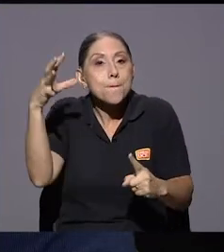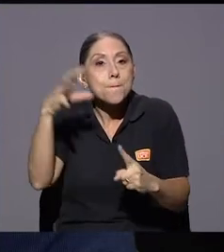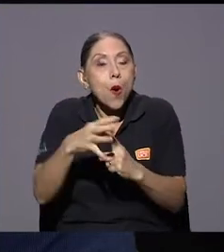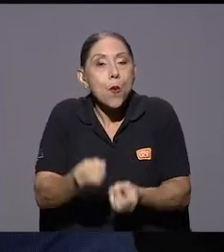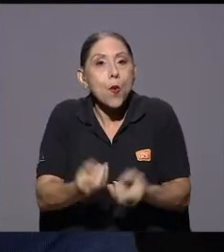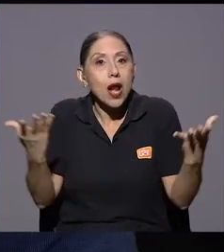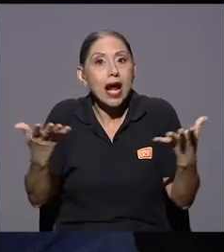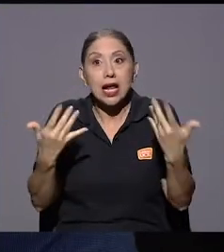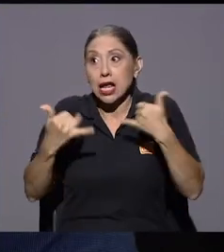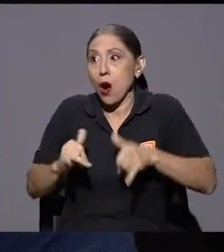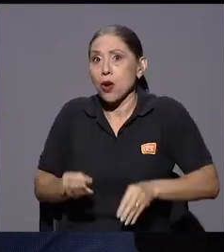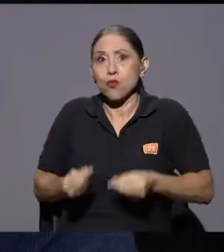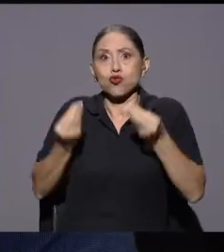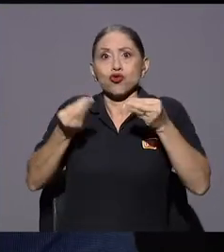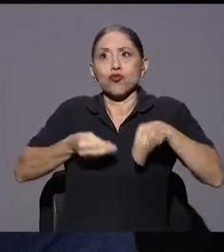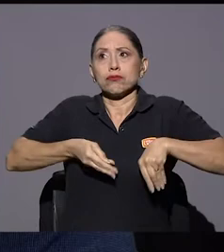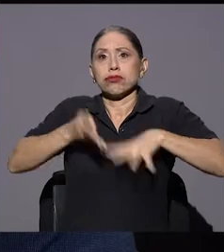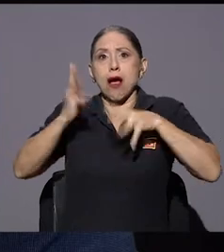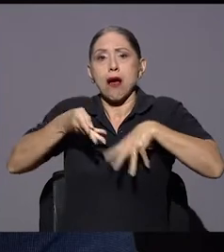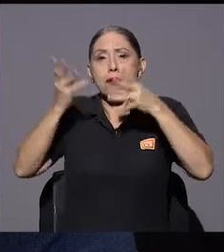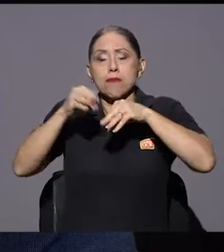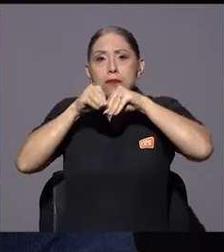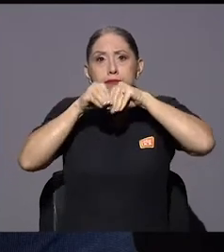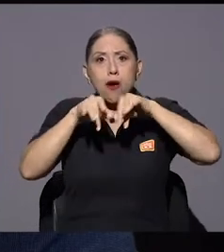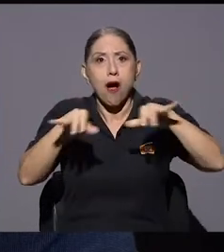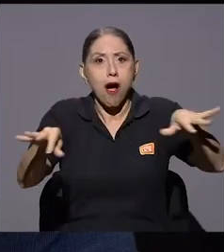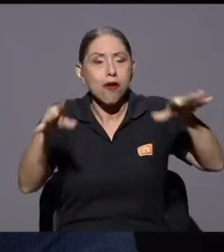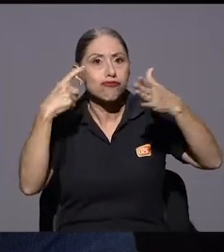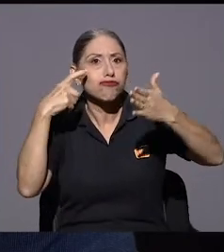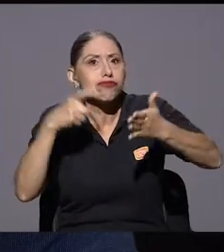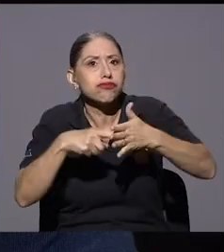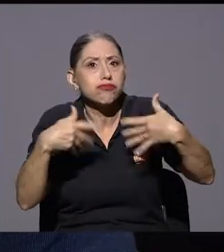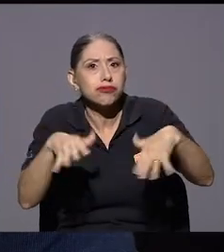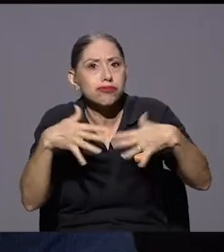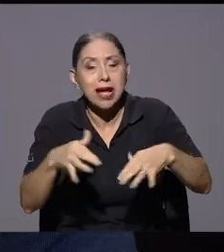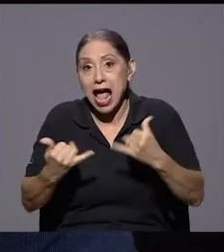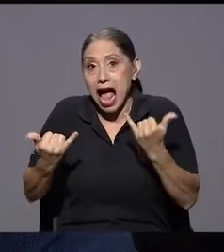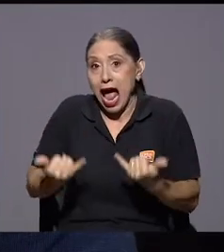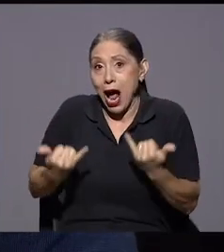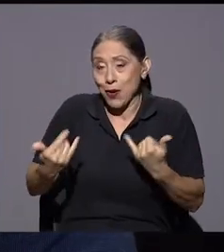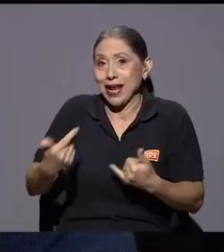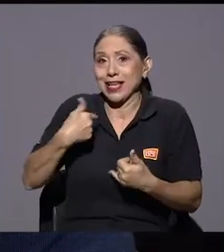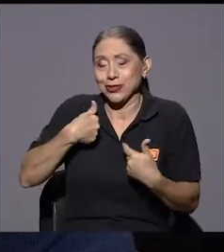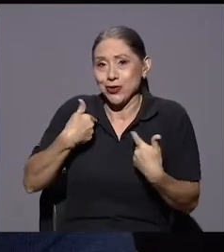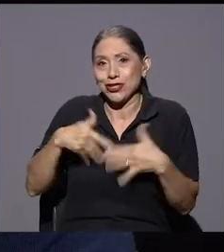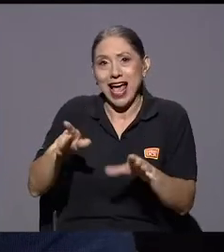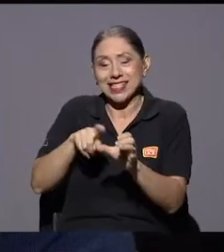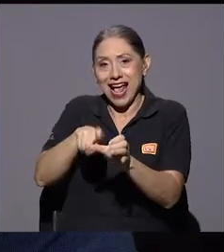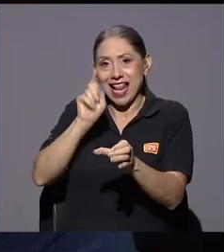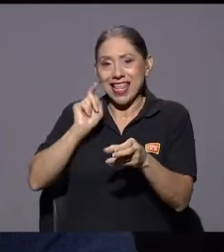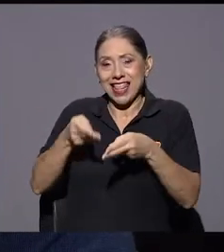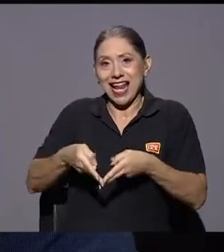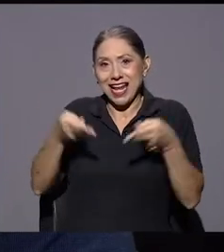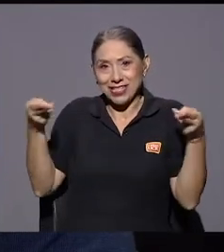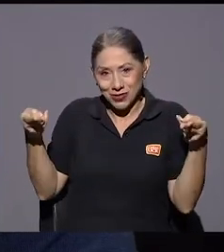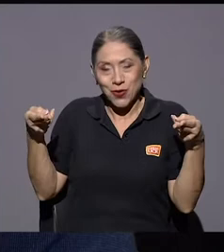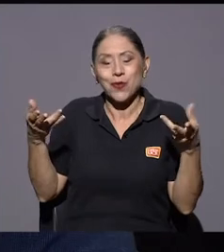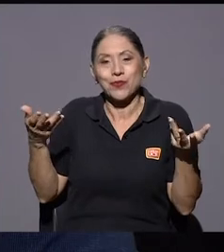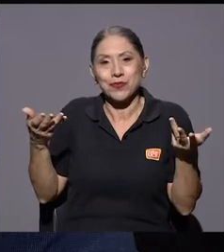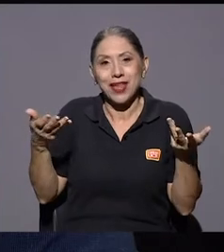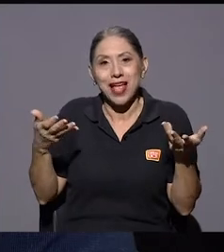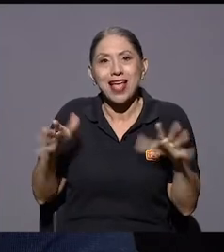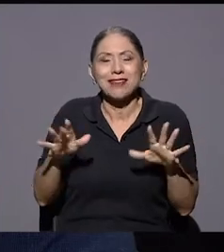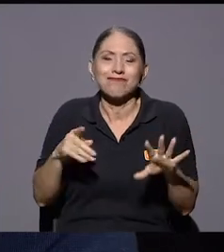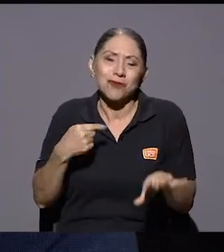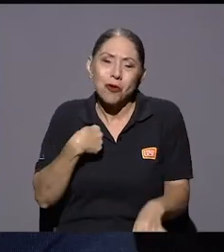posicionó muchísimo que se posicionó muchísimo a mí me a estas alturas que ya bueno, que yo ya salí de la nación hasta me dan